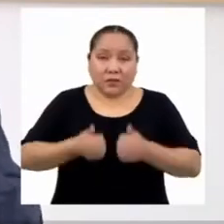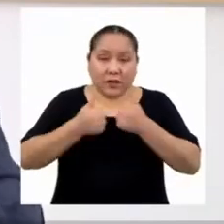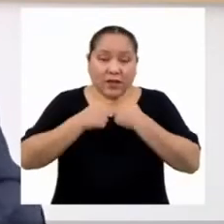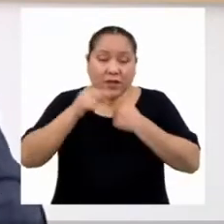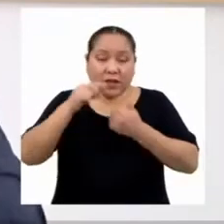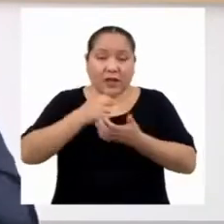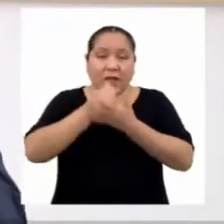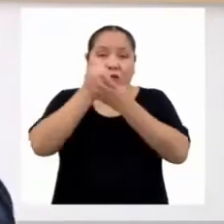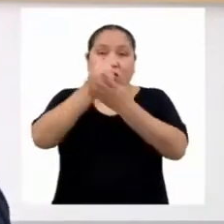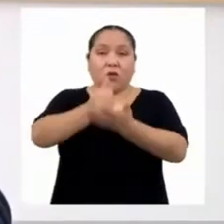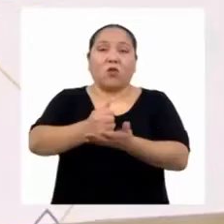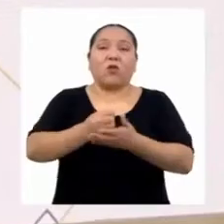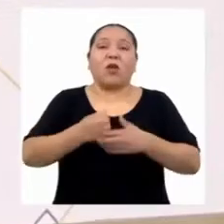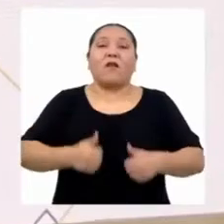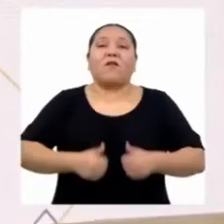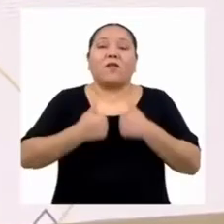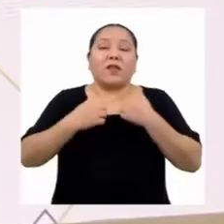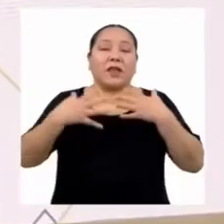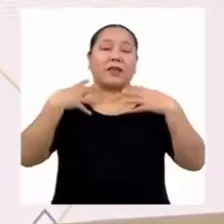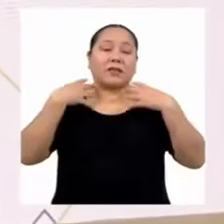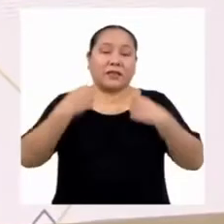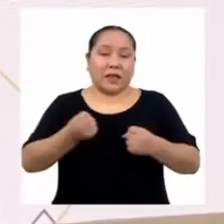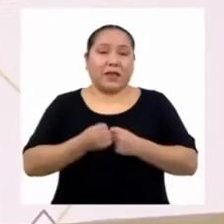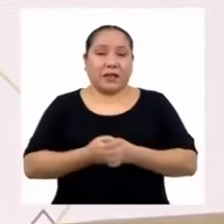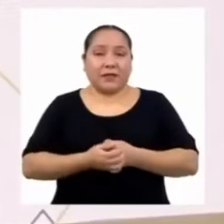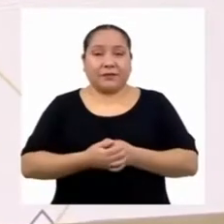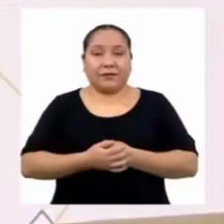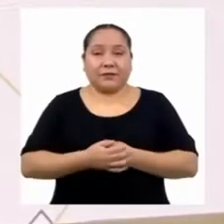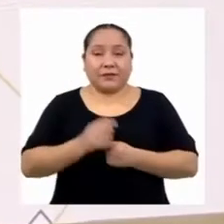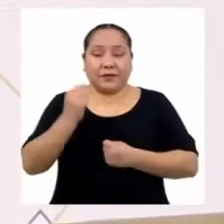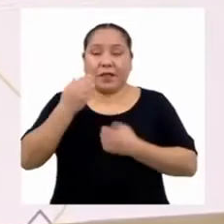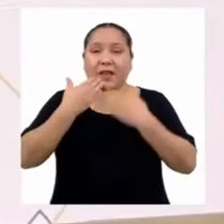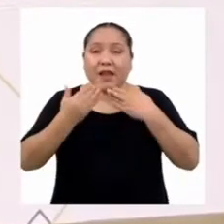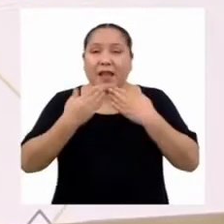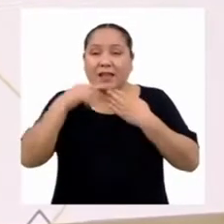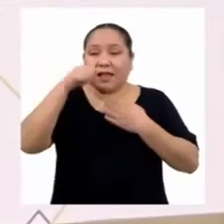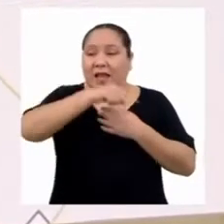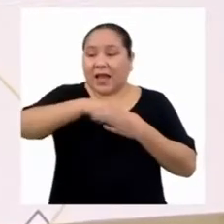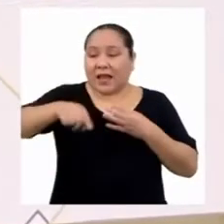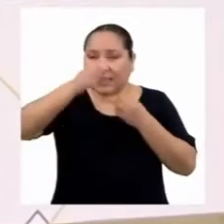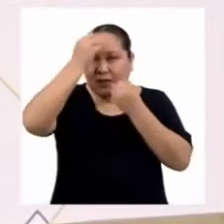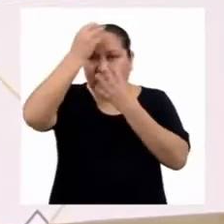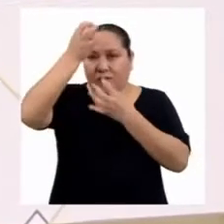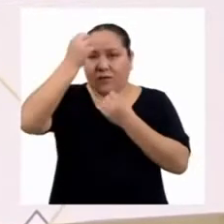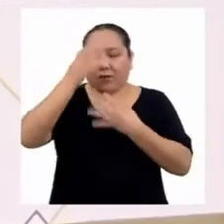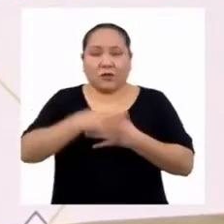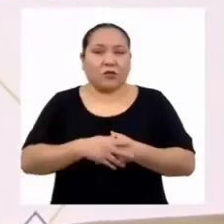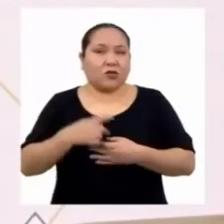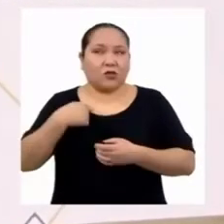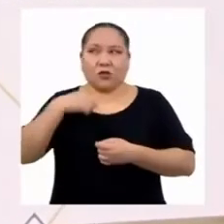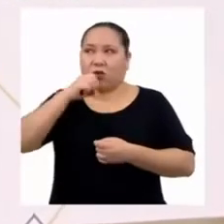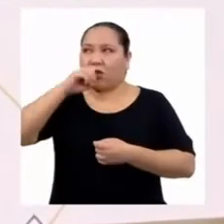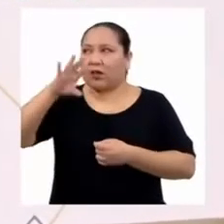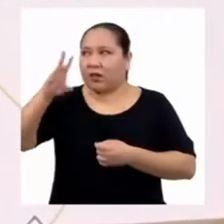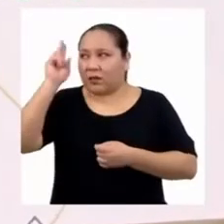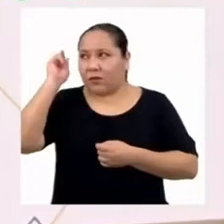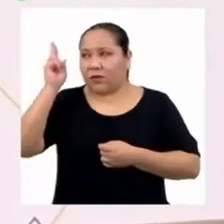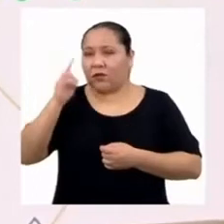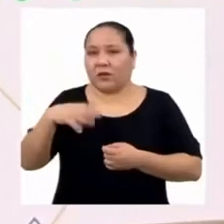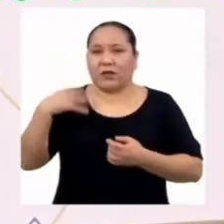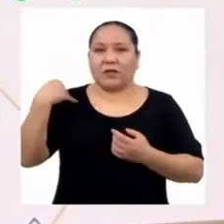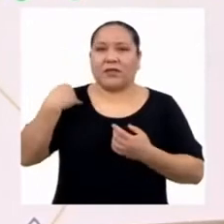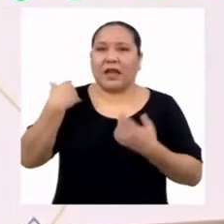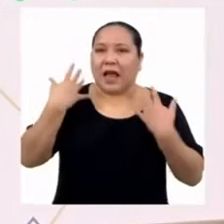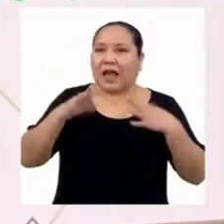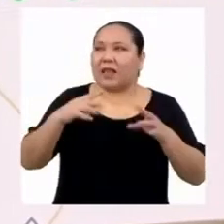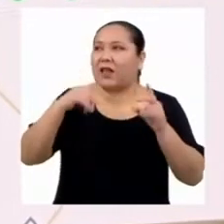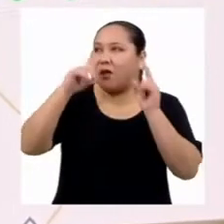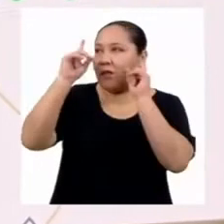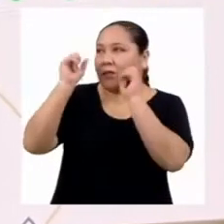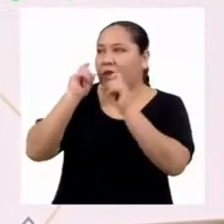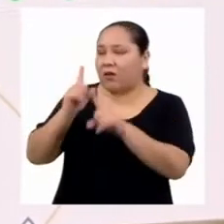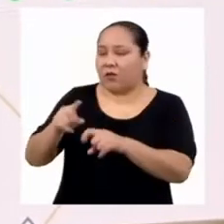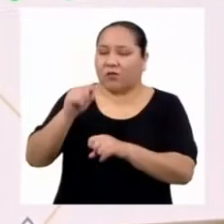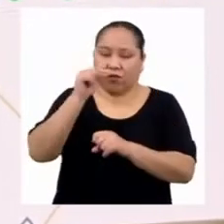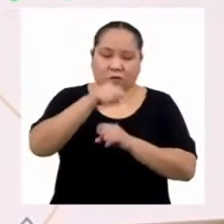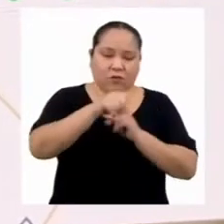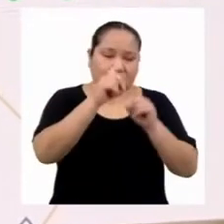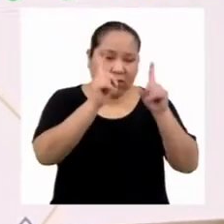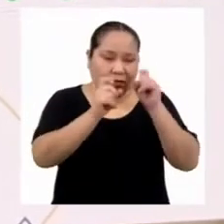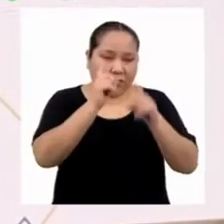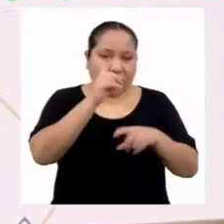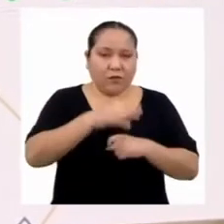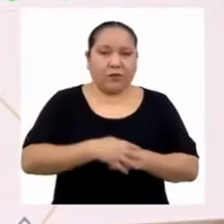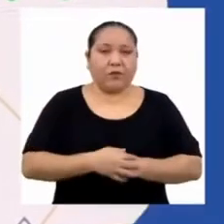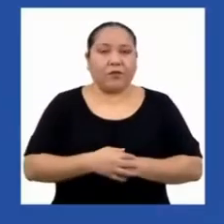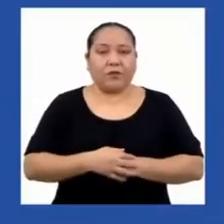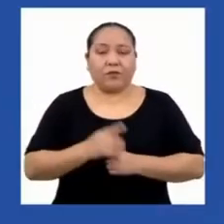vida más saludable. Y gracias a toda esta valiosa información, debo decirle, profesor, que ya tengo la primera pregunta de nuestra encuesta.